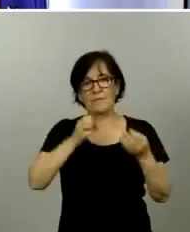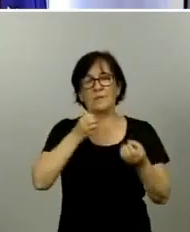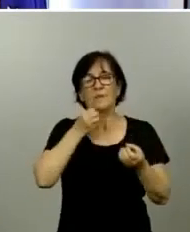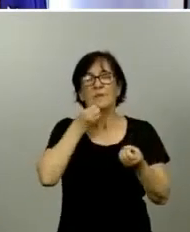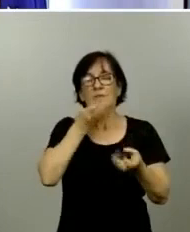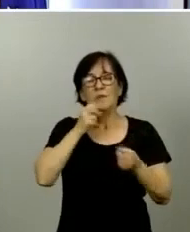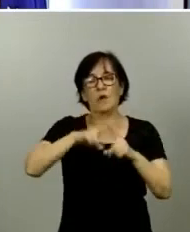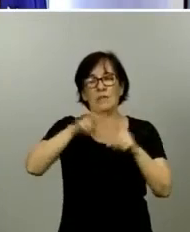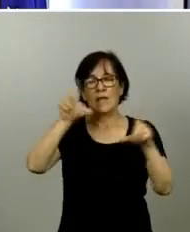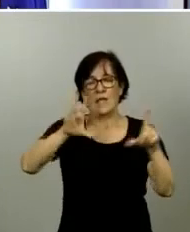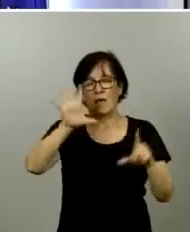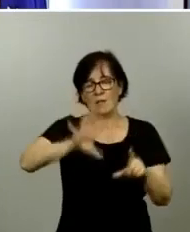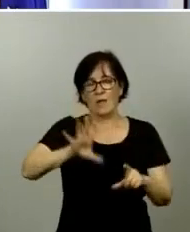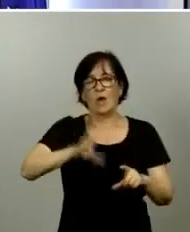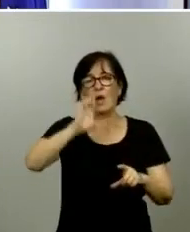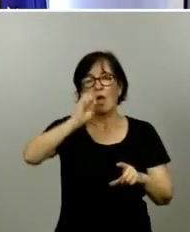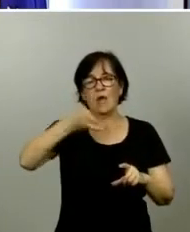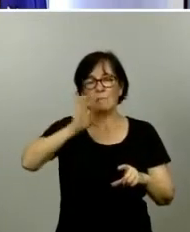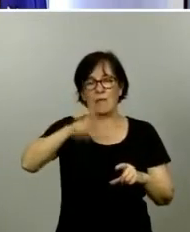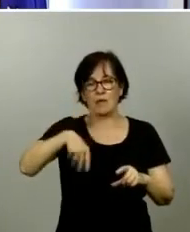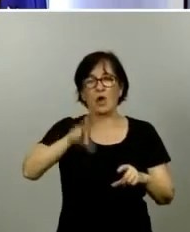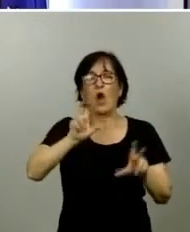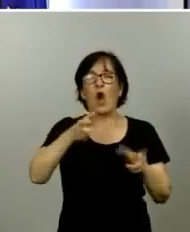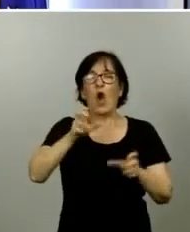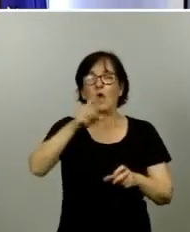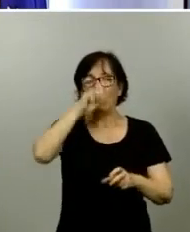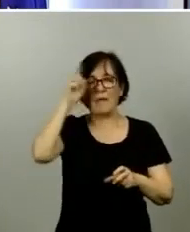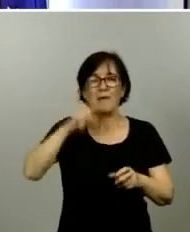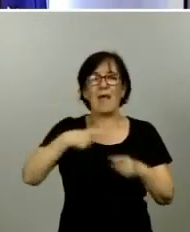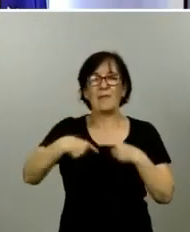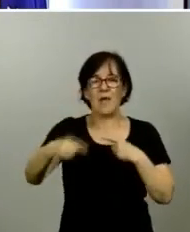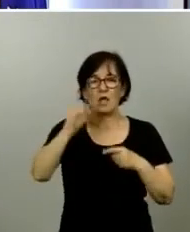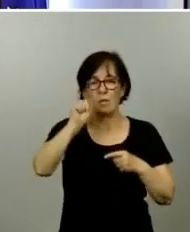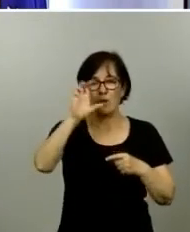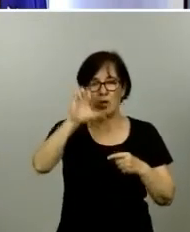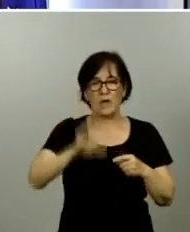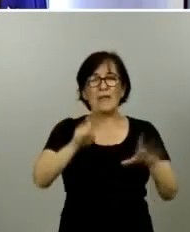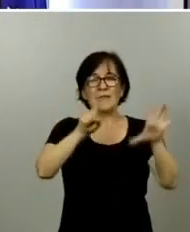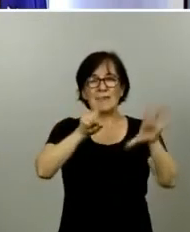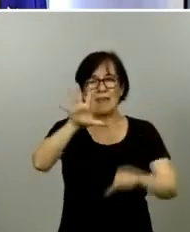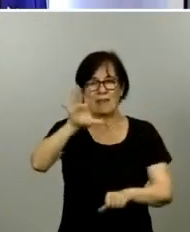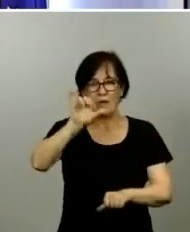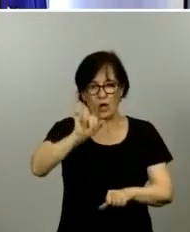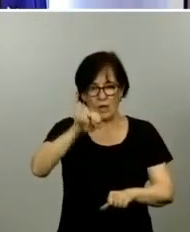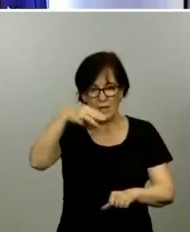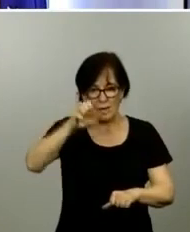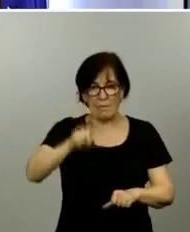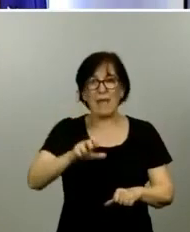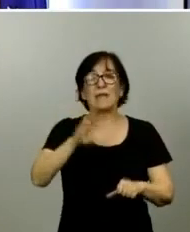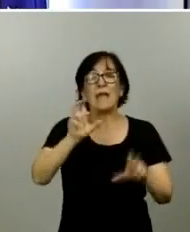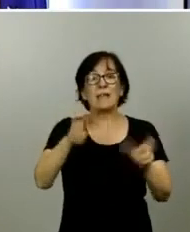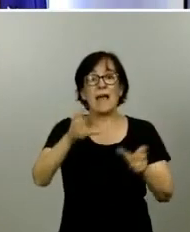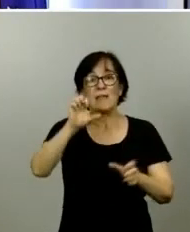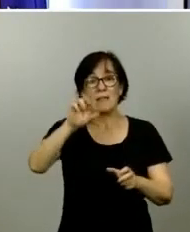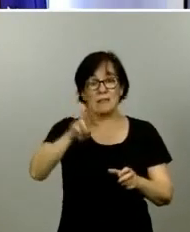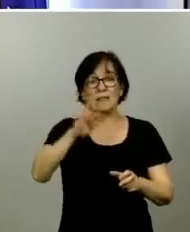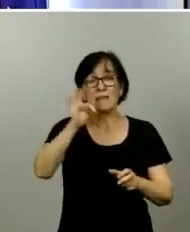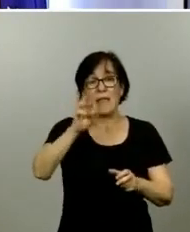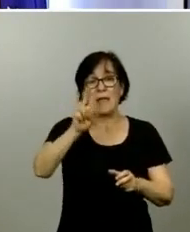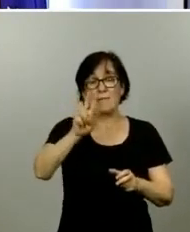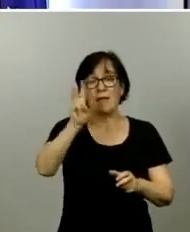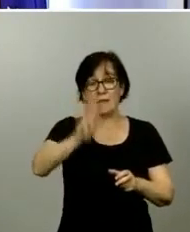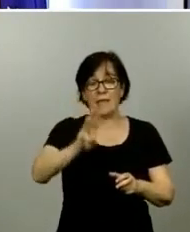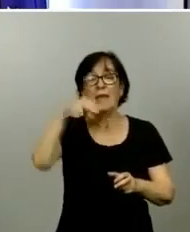Expansión, Onda Madrid, eldiario.es, 65 y más, la cadena SER, TV3, CNN